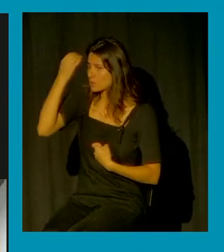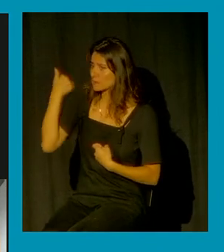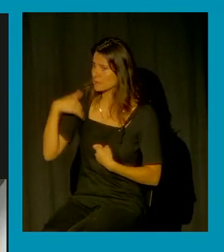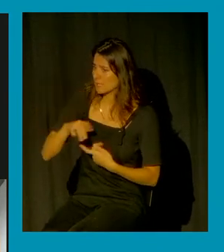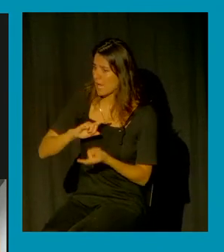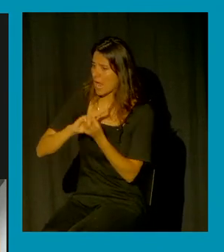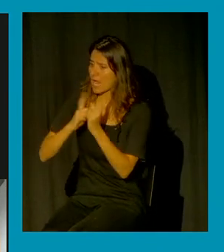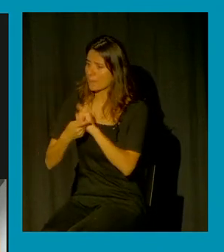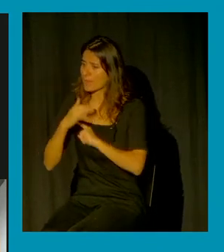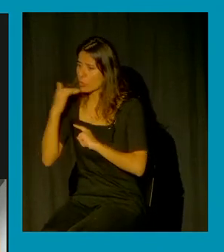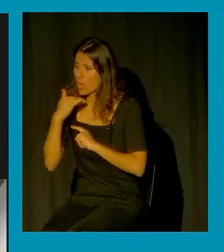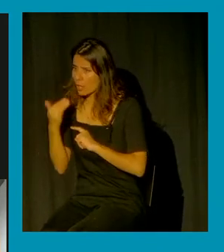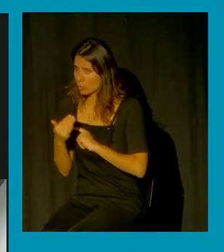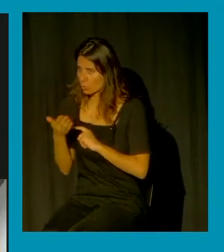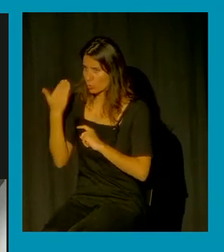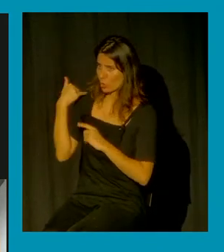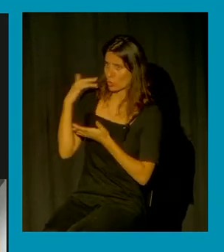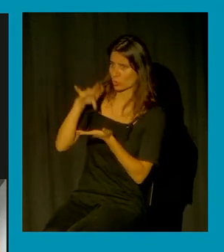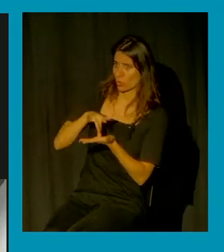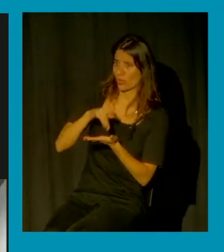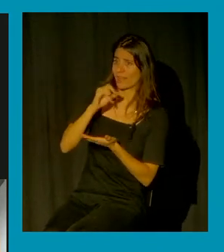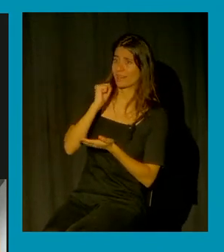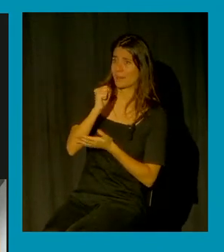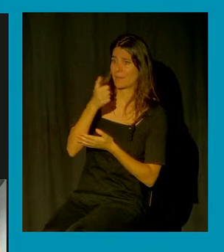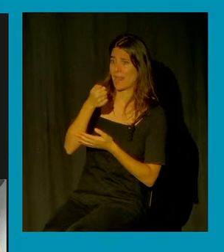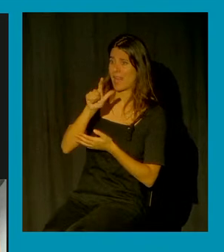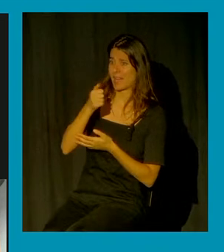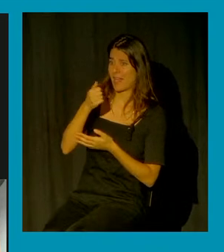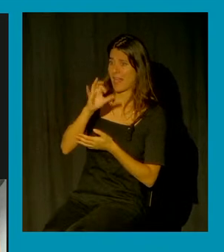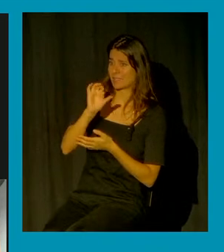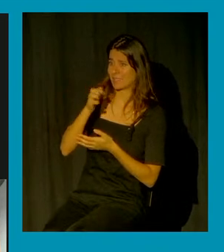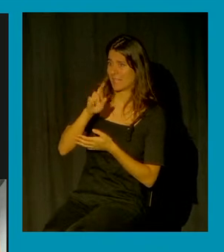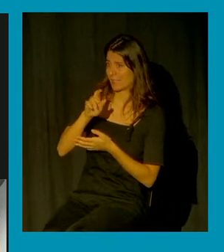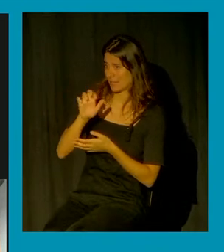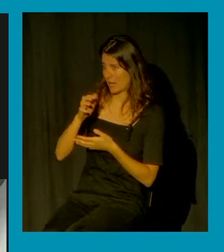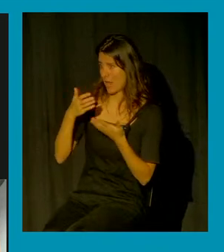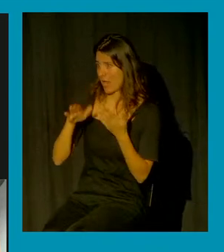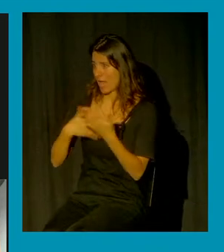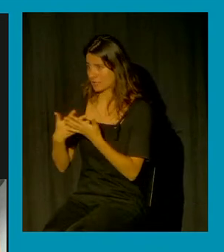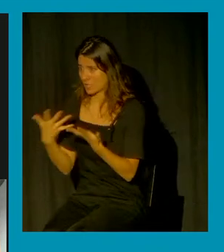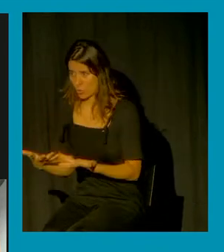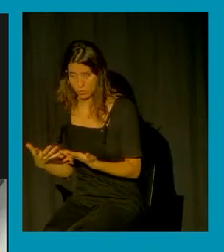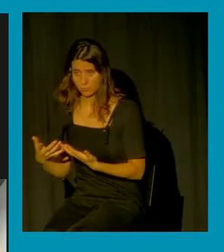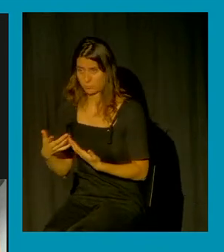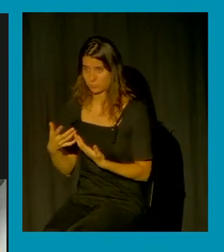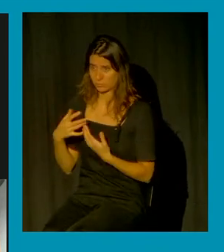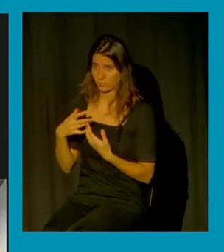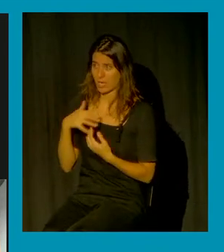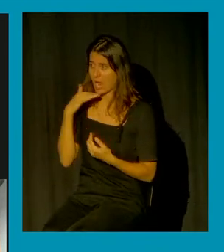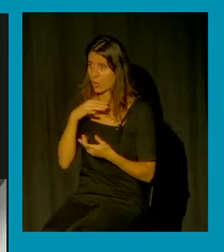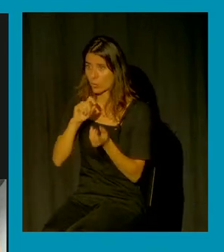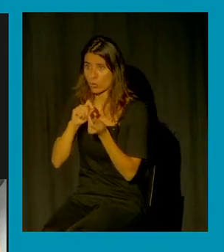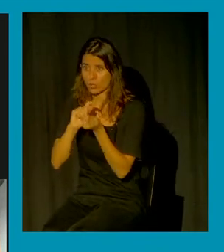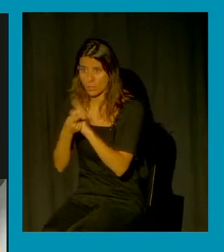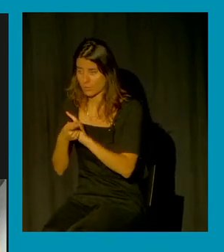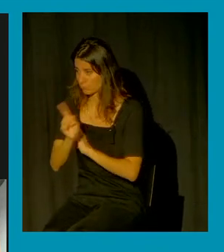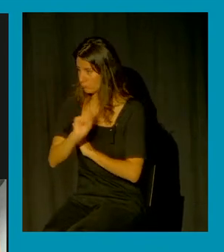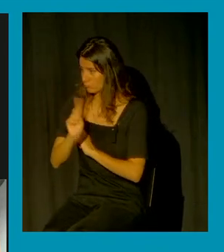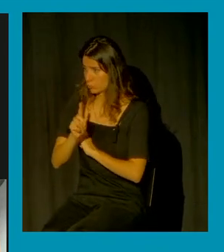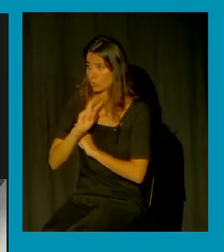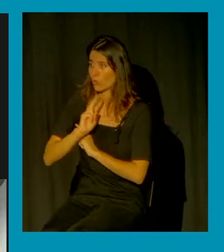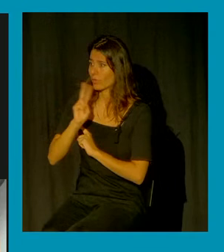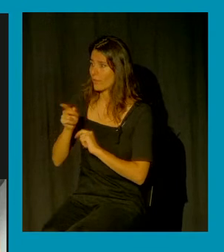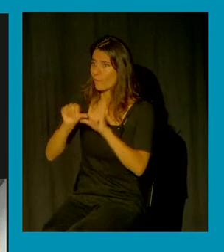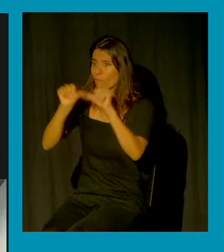a la actualidad? no me gustaría decir que sí pero no cambian los formatos cambian las formas pero no cambia el fondo ¿no? y por eso os quiero poner